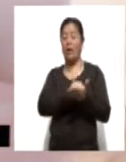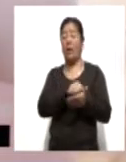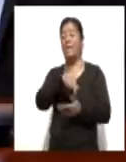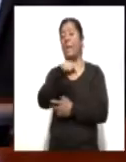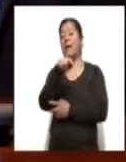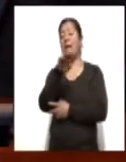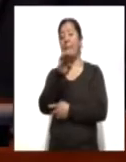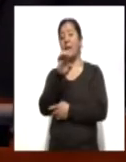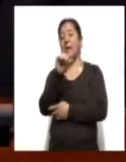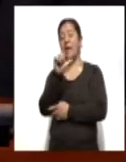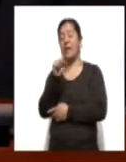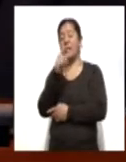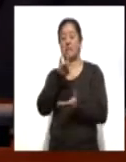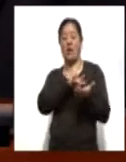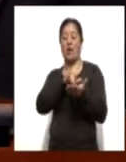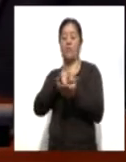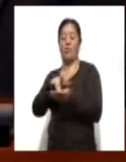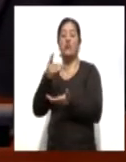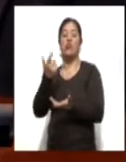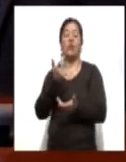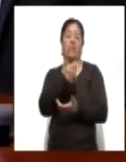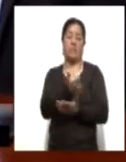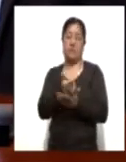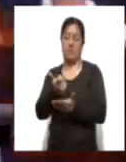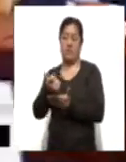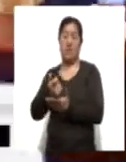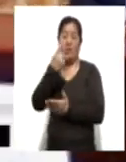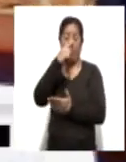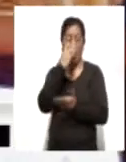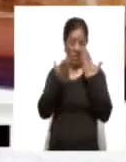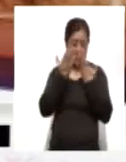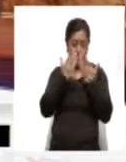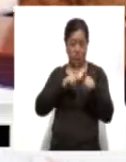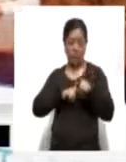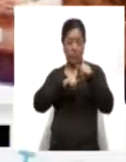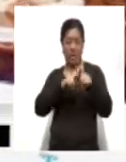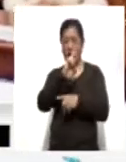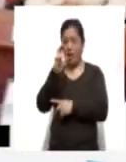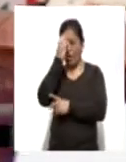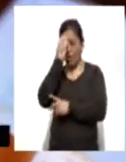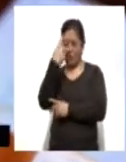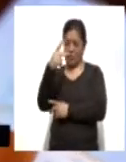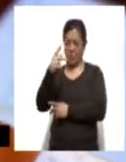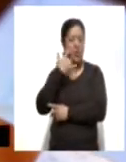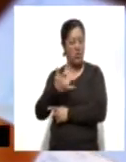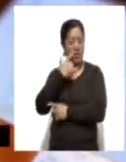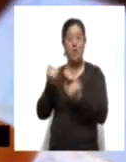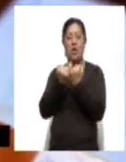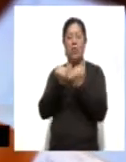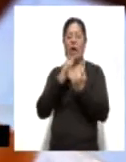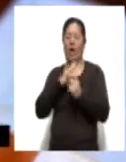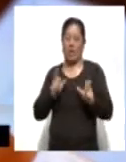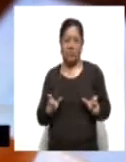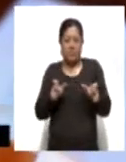a estudiantes tlaxcaltecas para que continúen con su formación académica, reconociendo su esfuerzo. Asimismo, destacó el respaldo que se